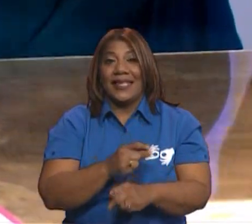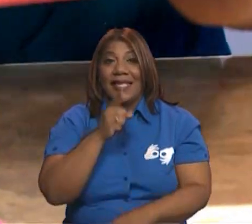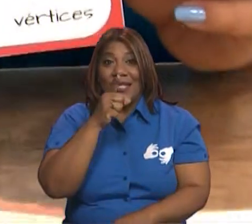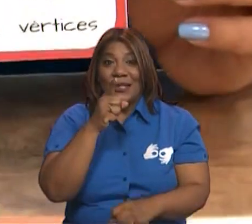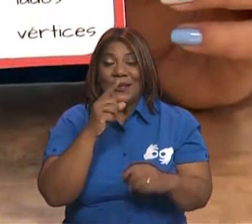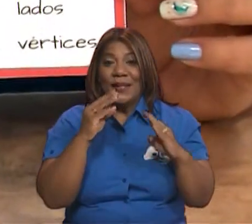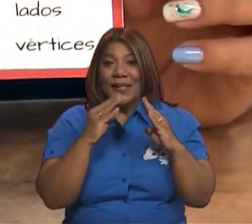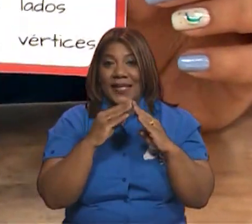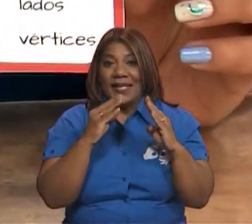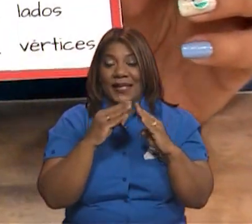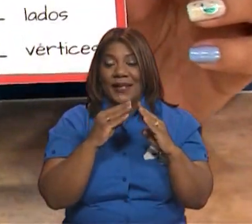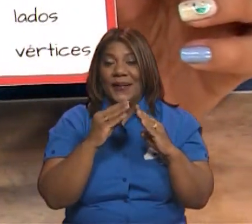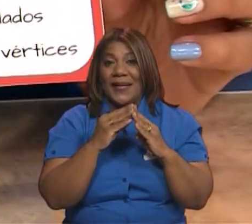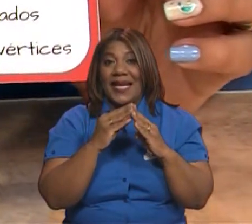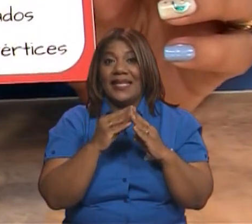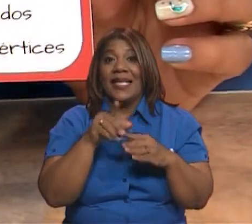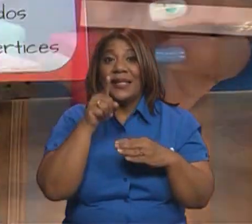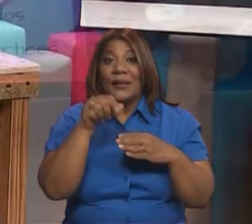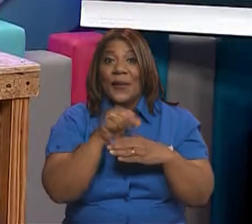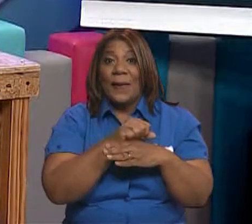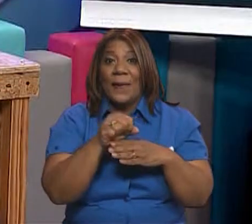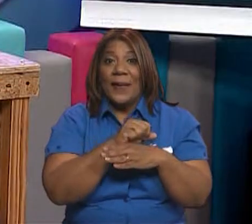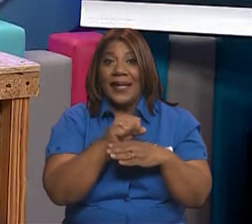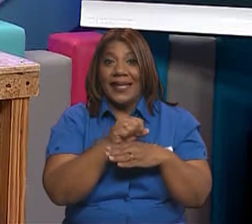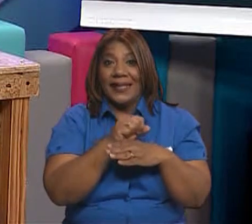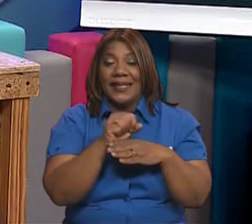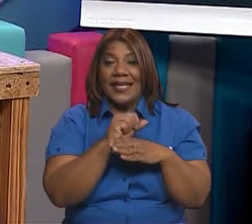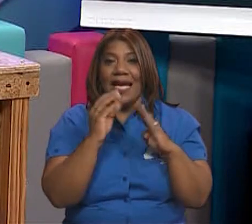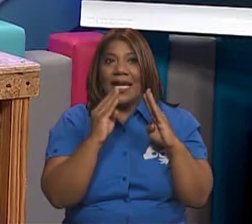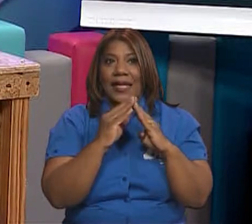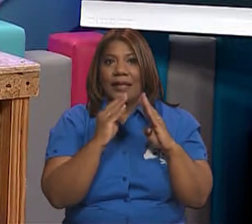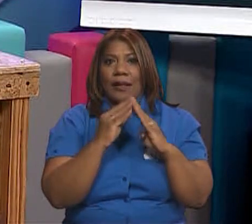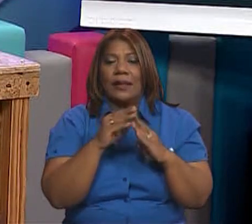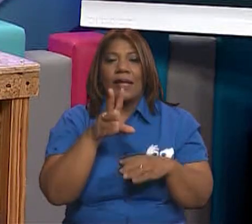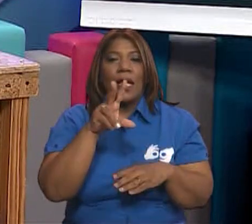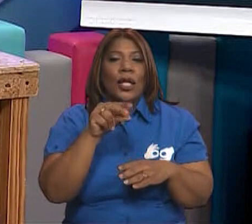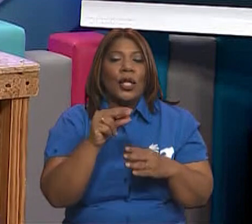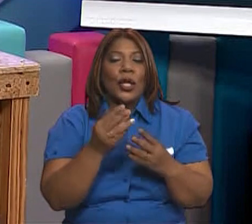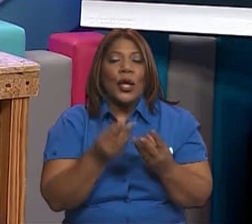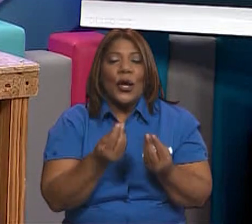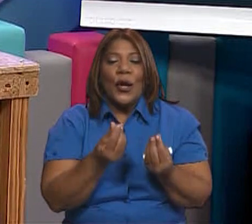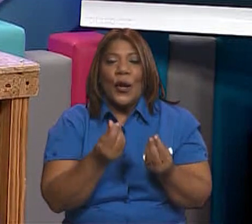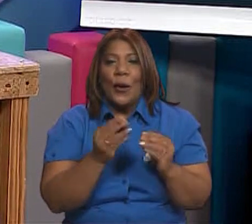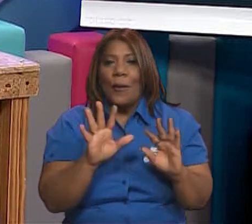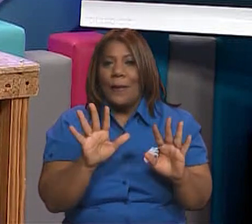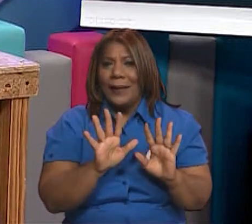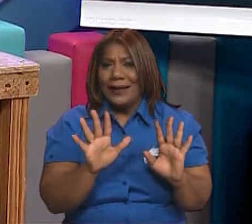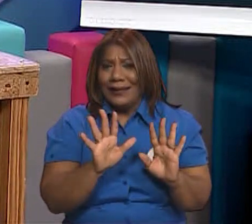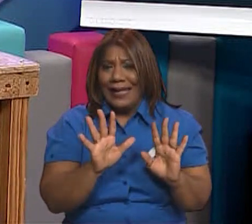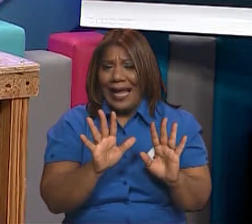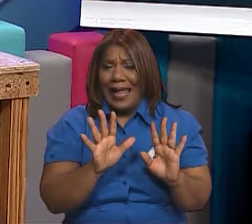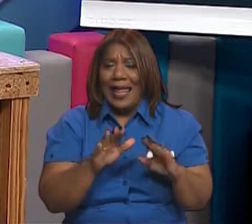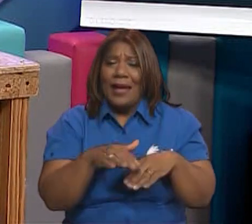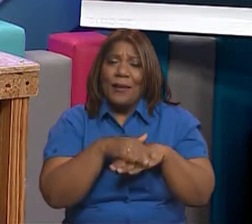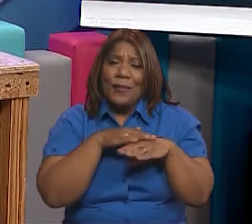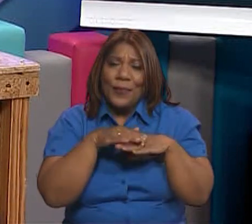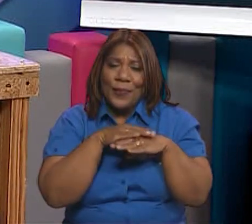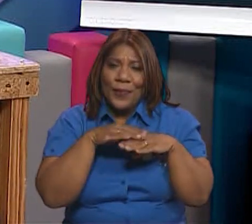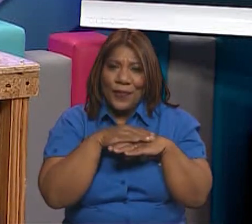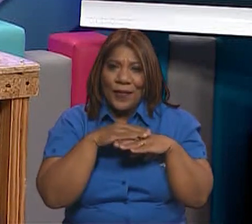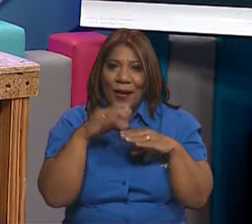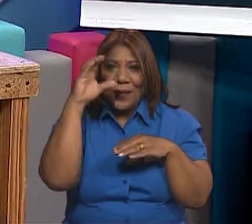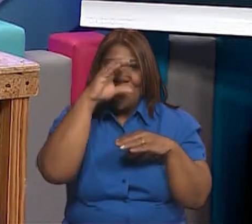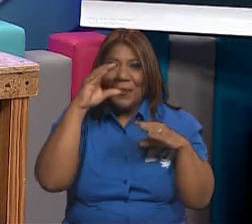Entonces, los invito a que hagan una práctica parecida, pero no tienen que comprar nada. Con materiales que pueden encontrar en su hogar para que puedan